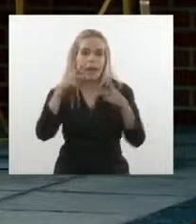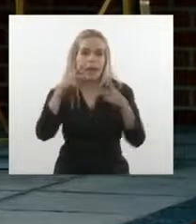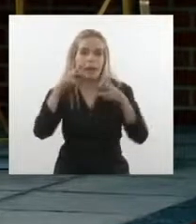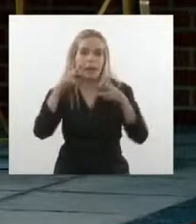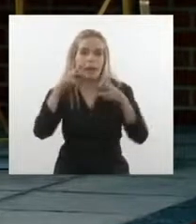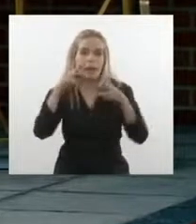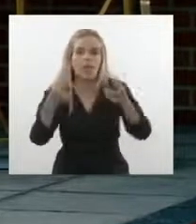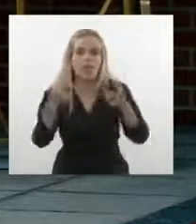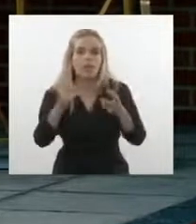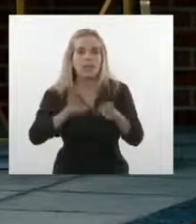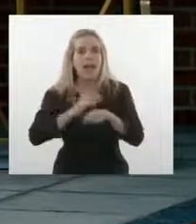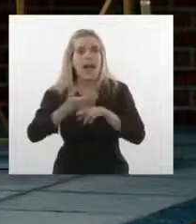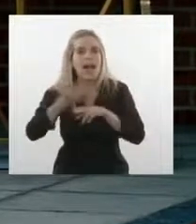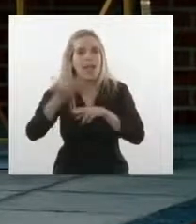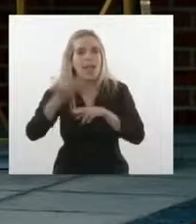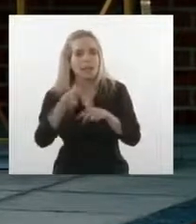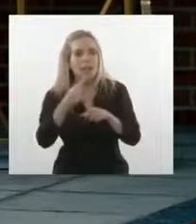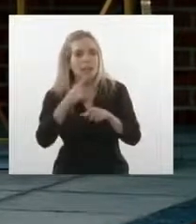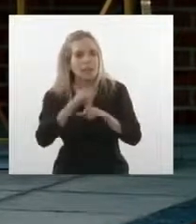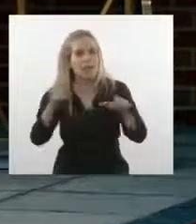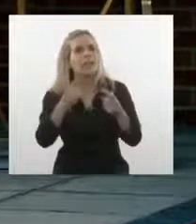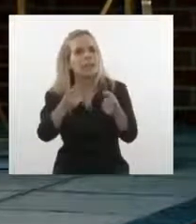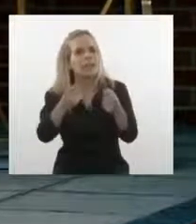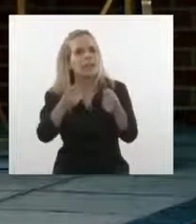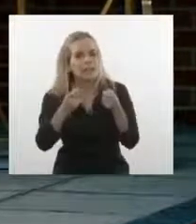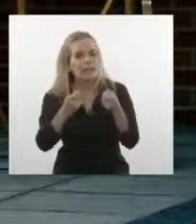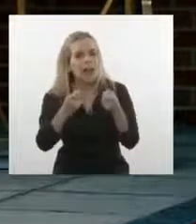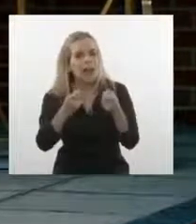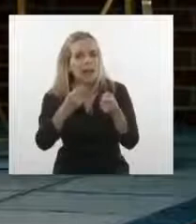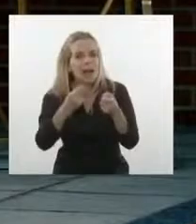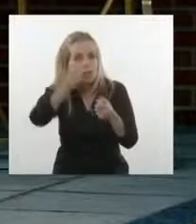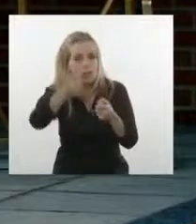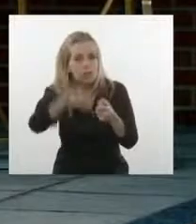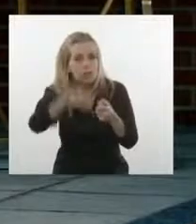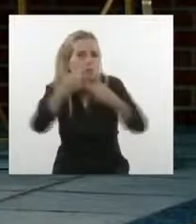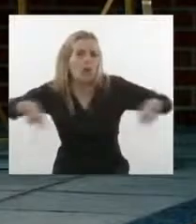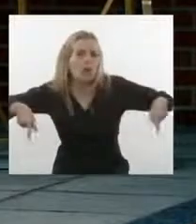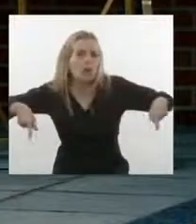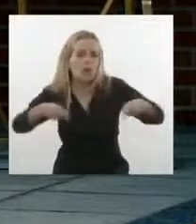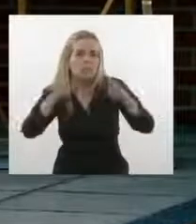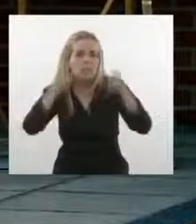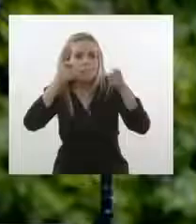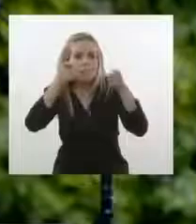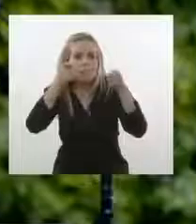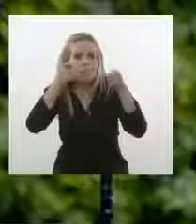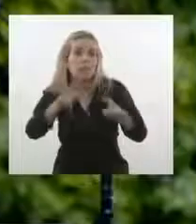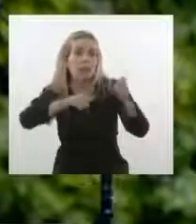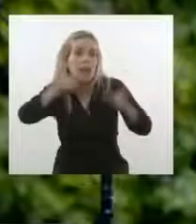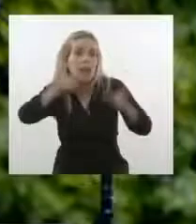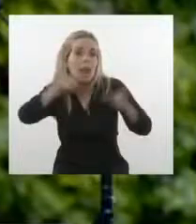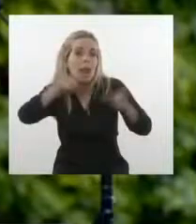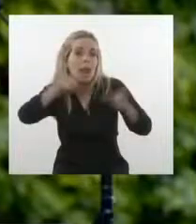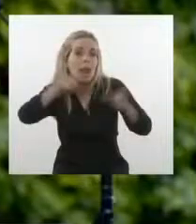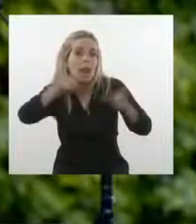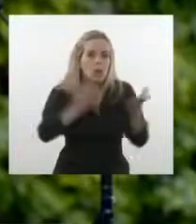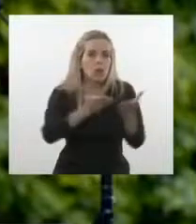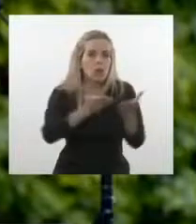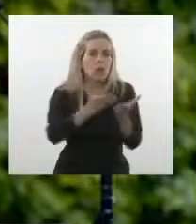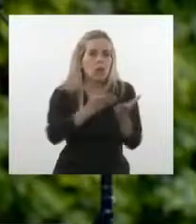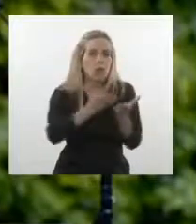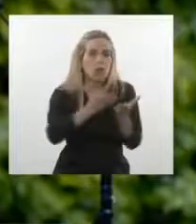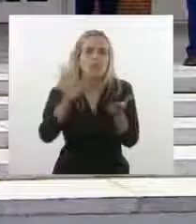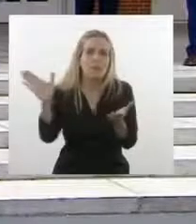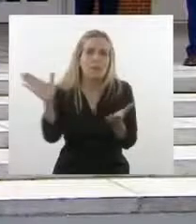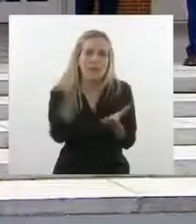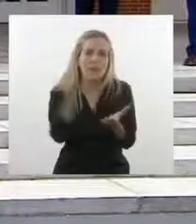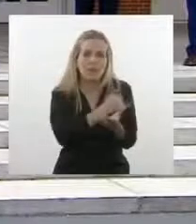de la necesidad de declarar a la vacuna como un bien global. Era algo que había hablado antes en febrero con el